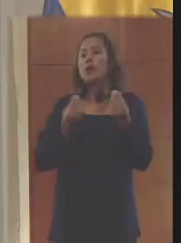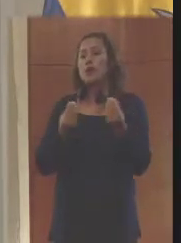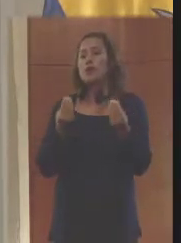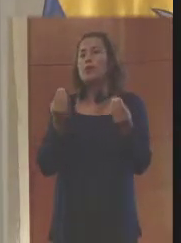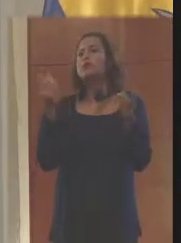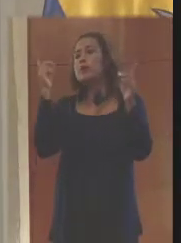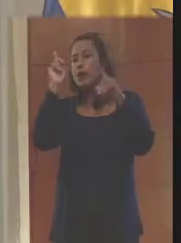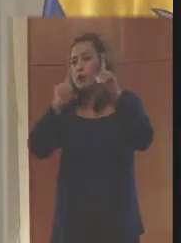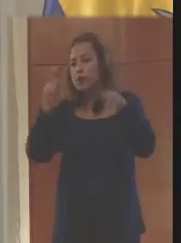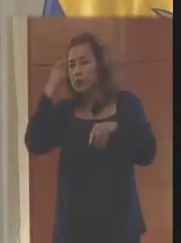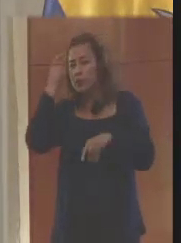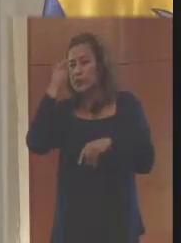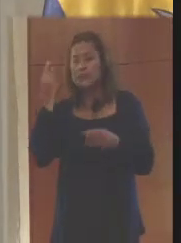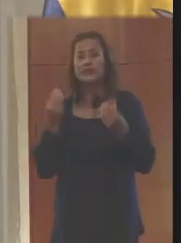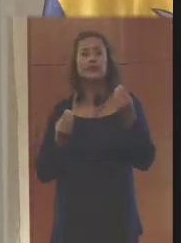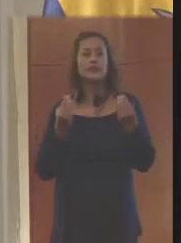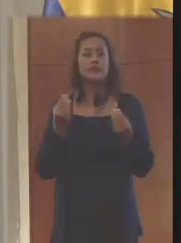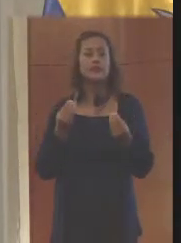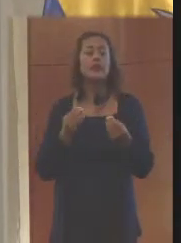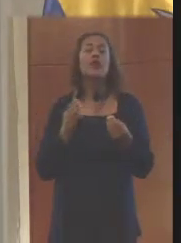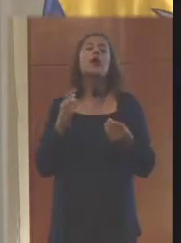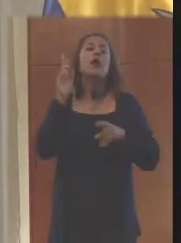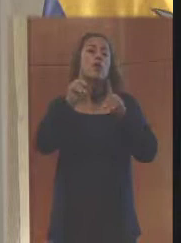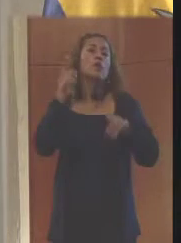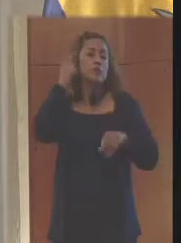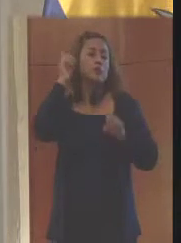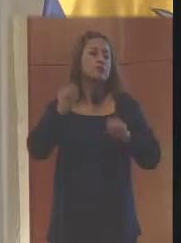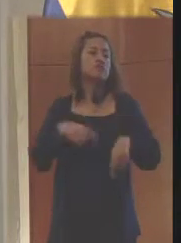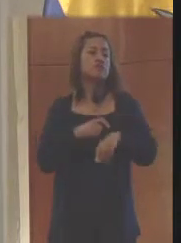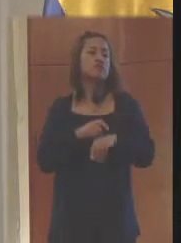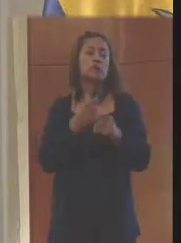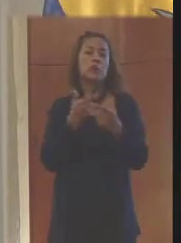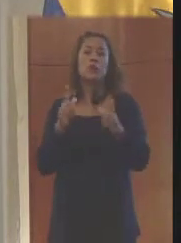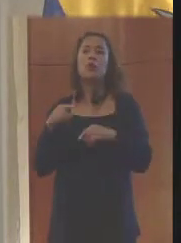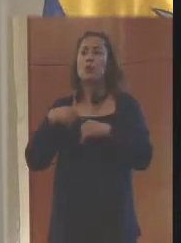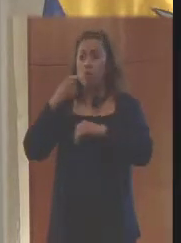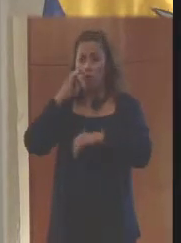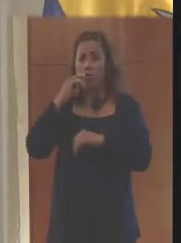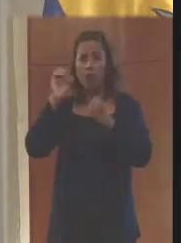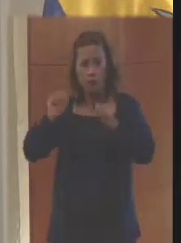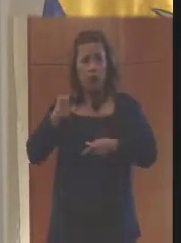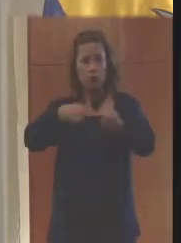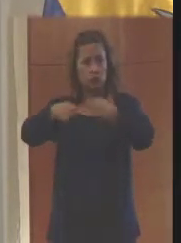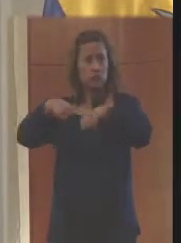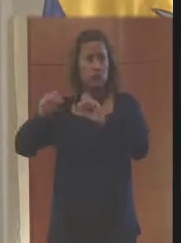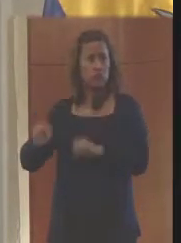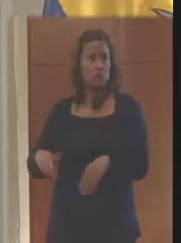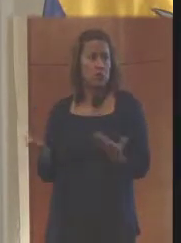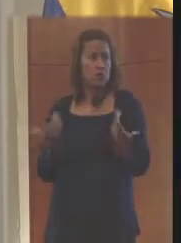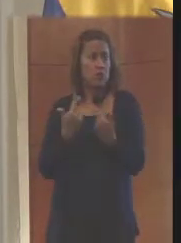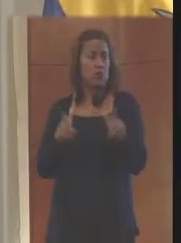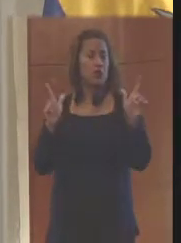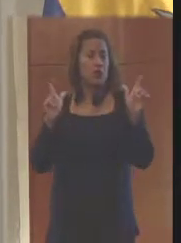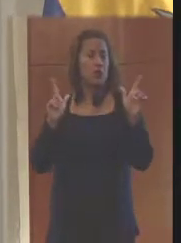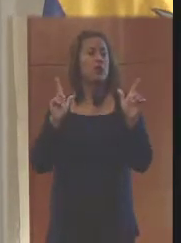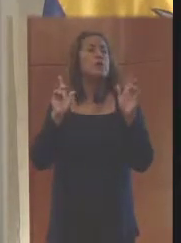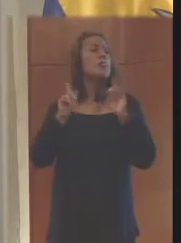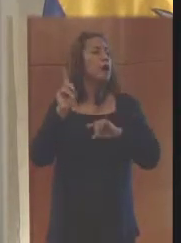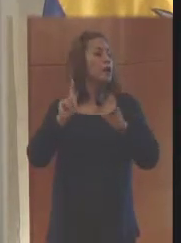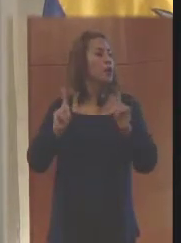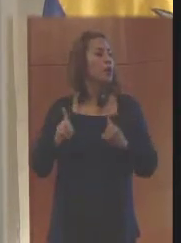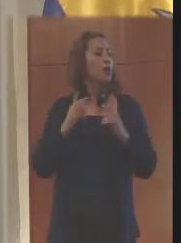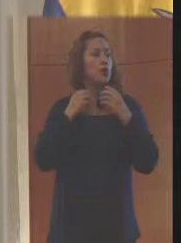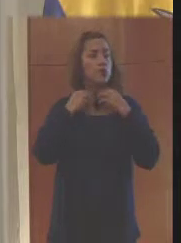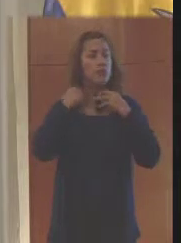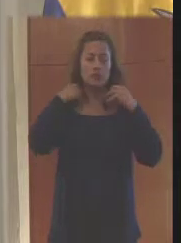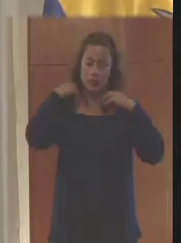porque todavía es crecido que las vías libres para el tráfico de drogas. Hemos trabajado en confianza de